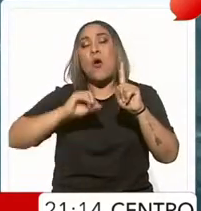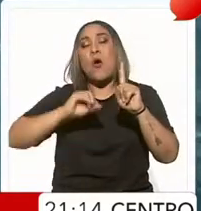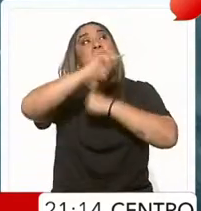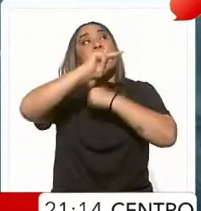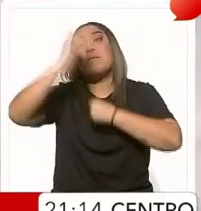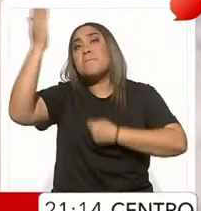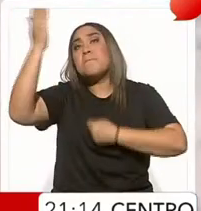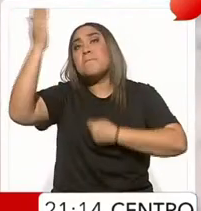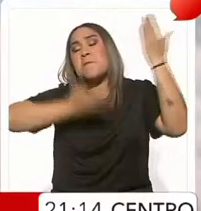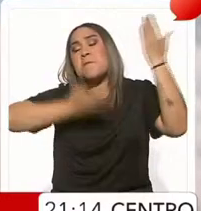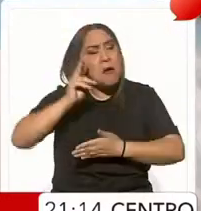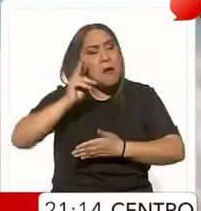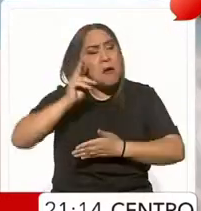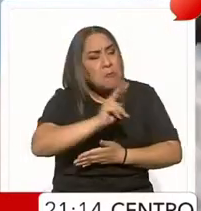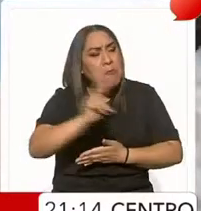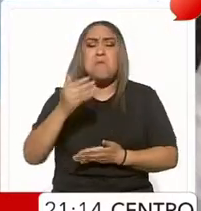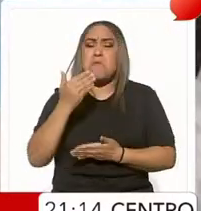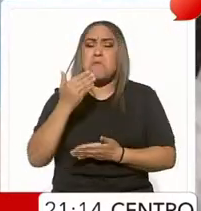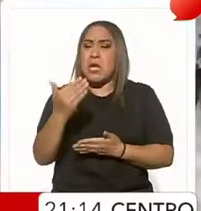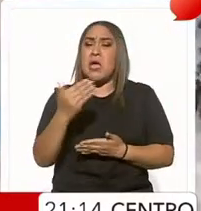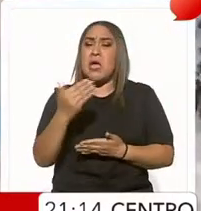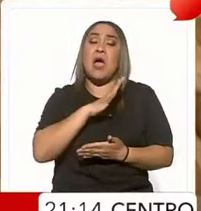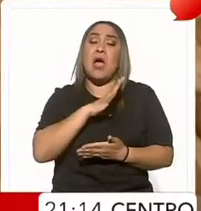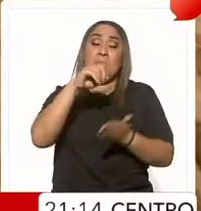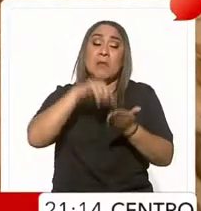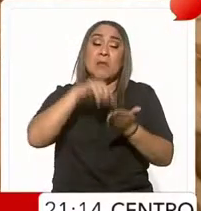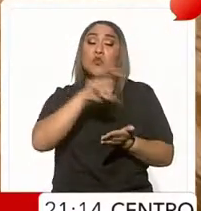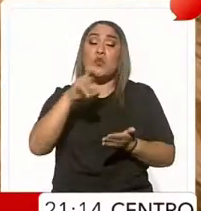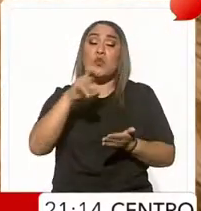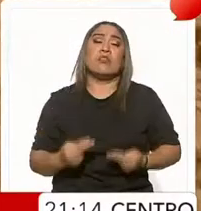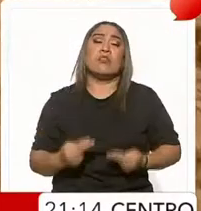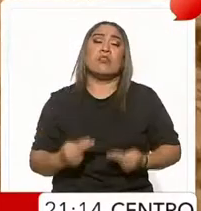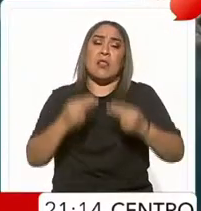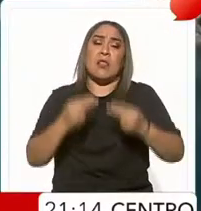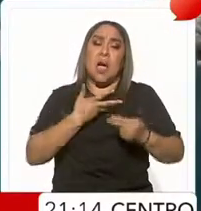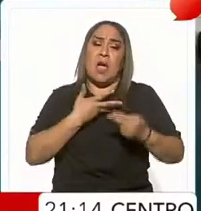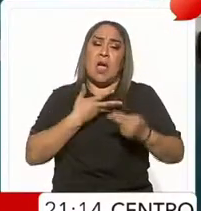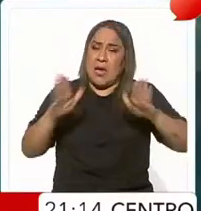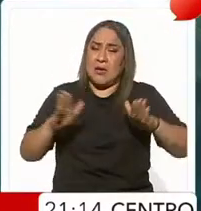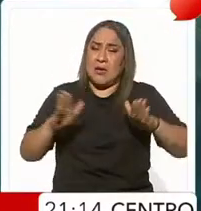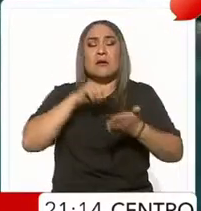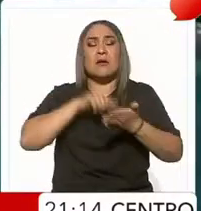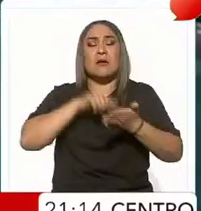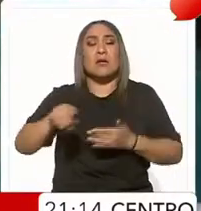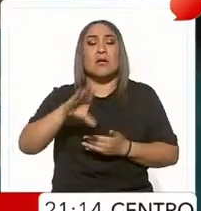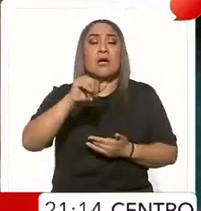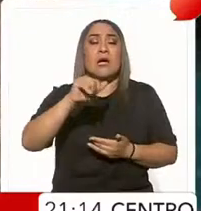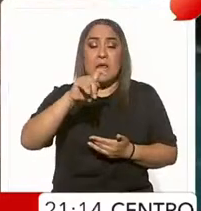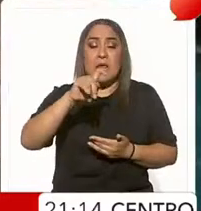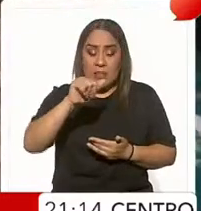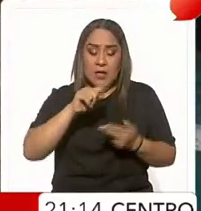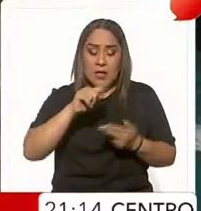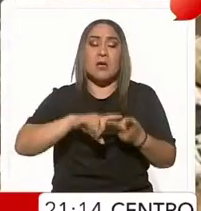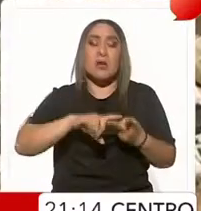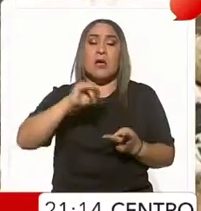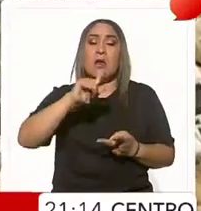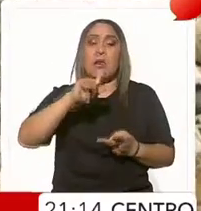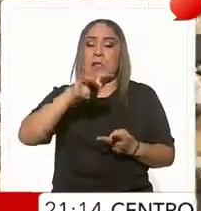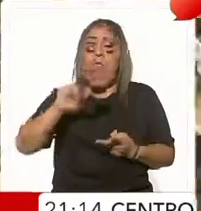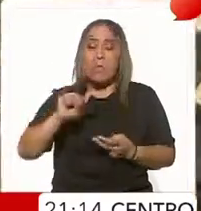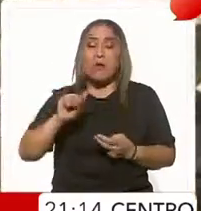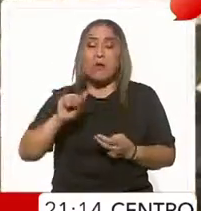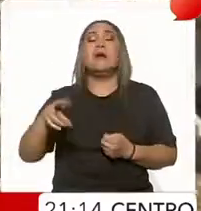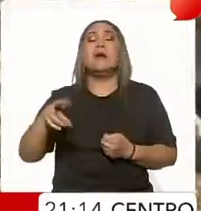pudieron disfrutar de los servicios de 1,800 negocios abiertos en la playa de Caleta y Caletilla, toda la bahía de